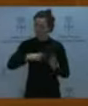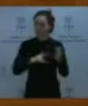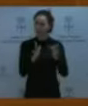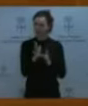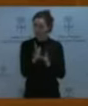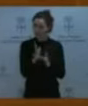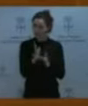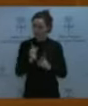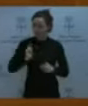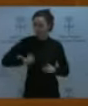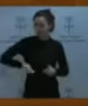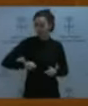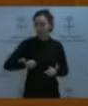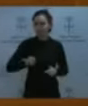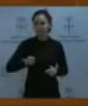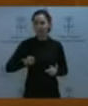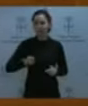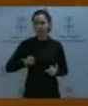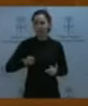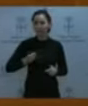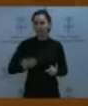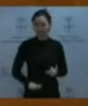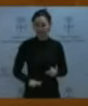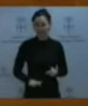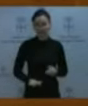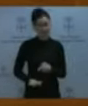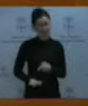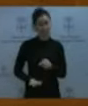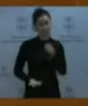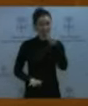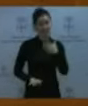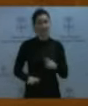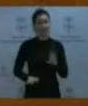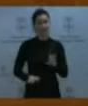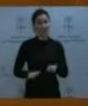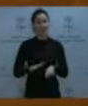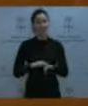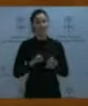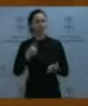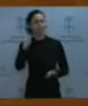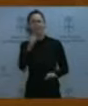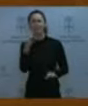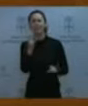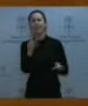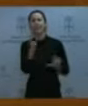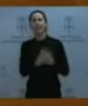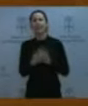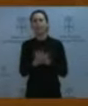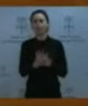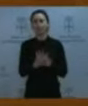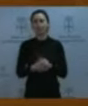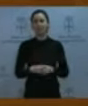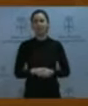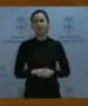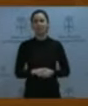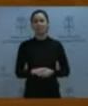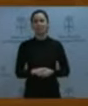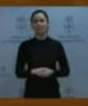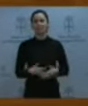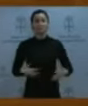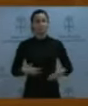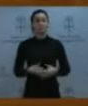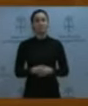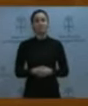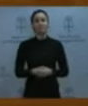es, a nuestro modo de ver, absolutamente pedagógica sobre el nos estamos ocupando. Por aceptando que